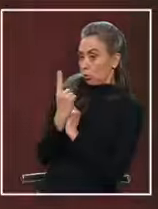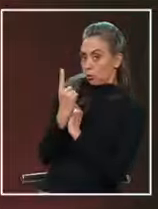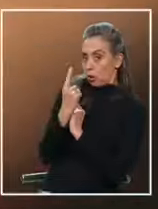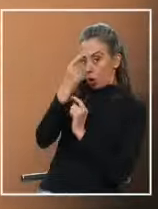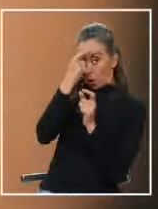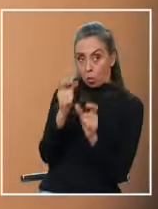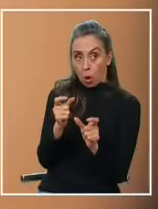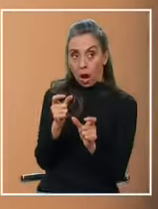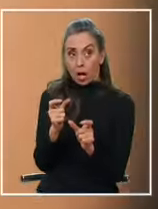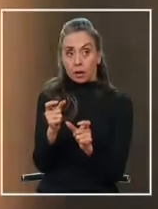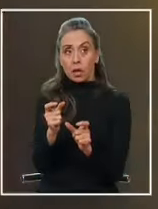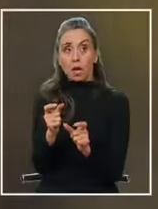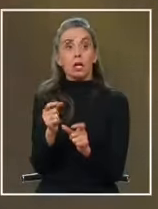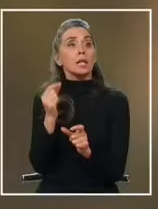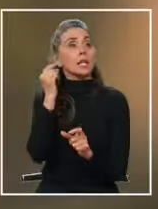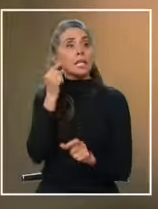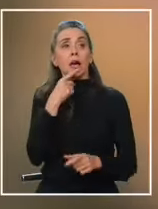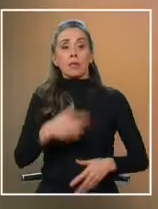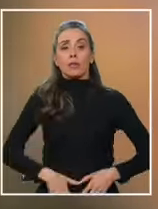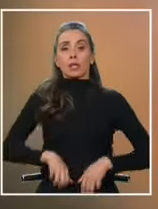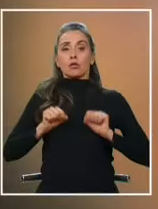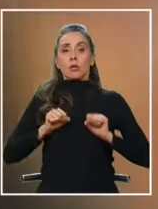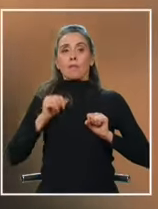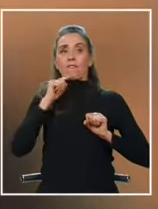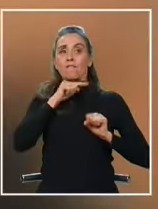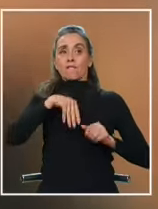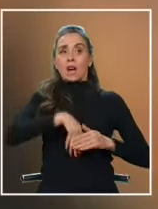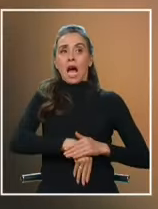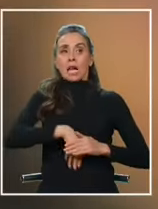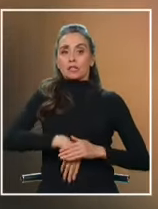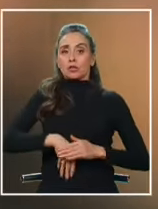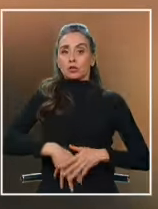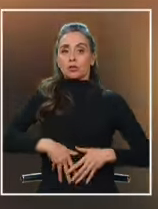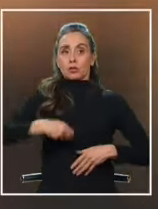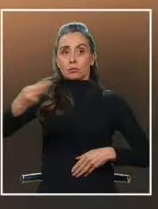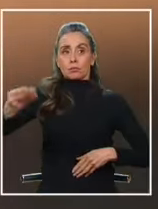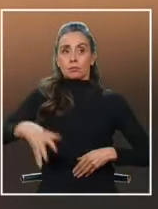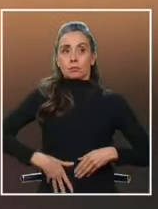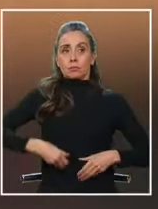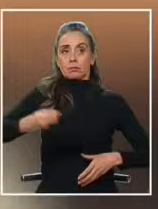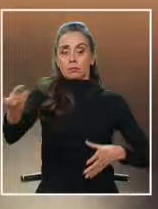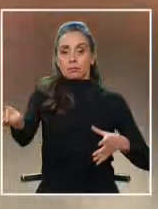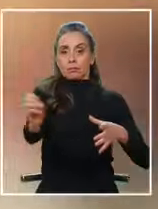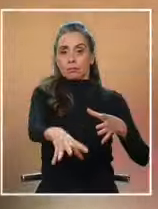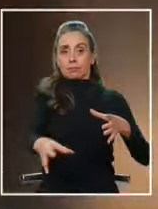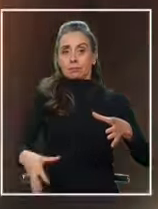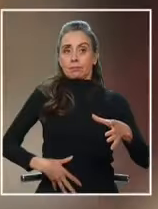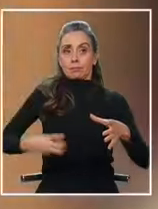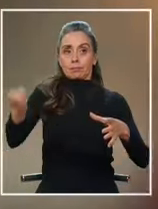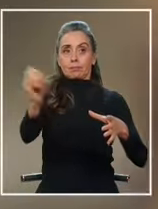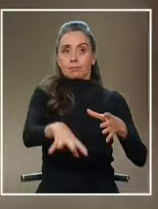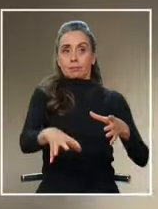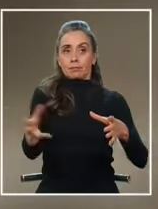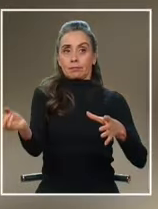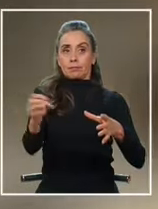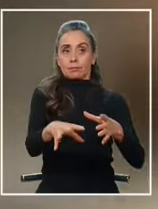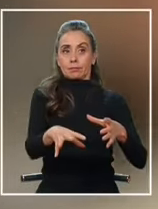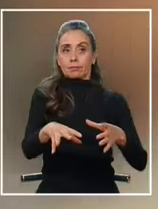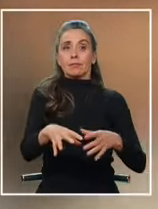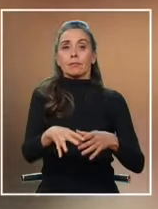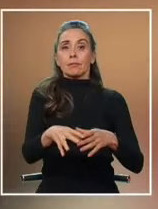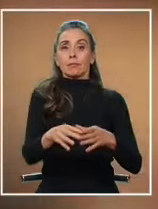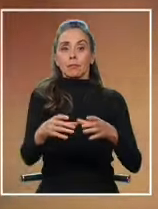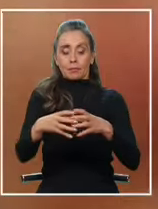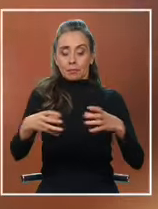sin mayor resistencia reconoció el falso embarazo y fue sacando entre sus ropas la mercadería sacó